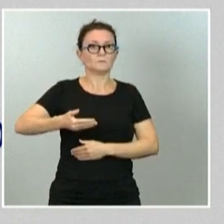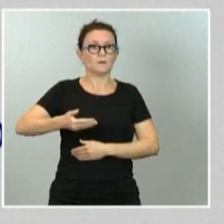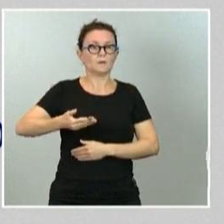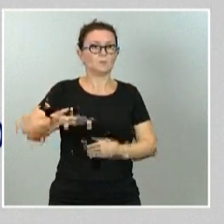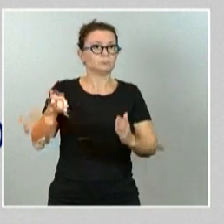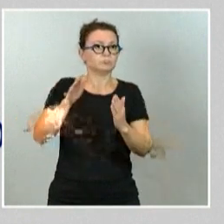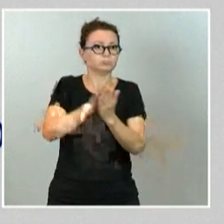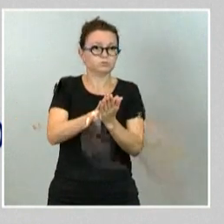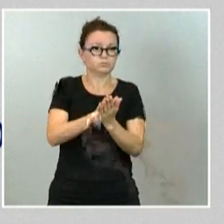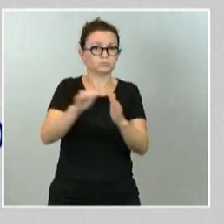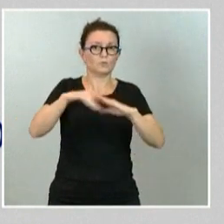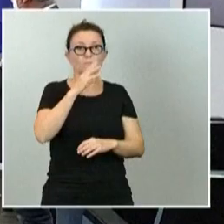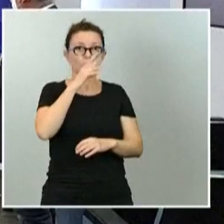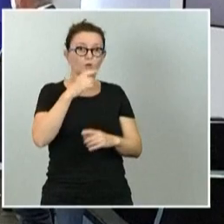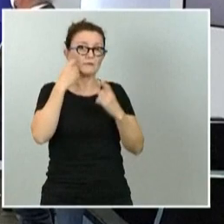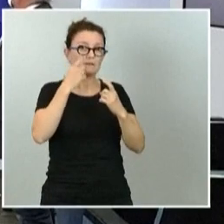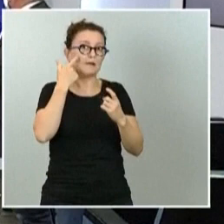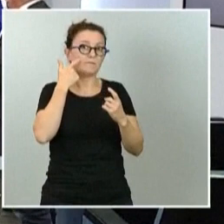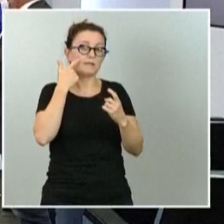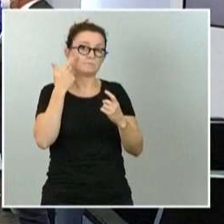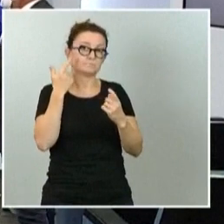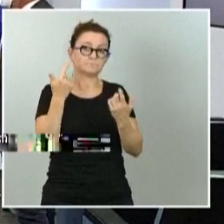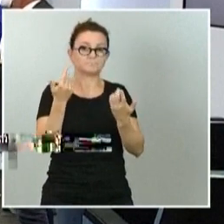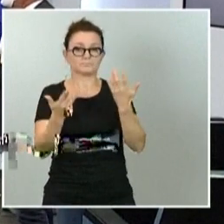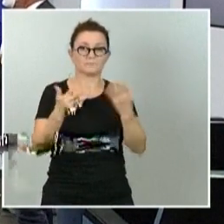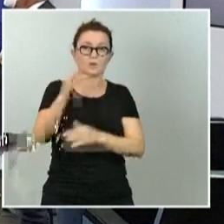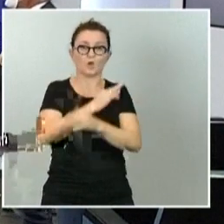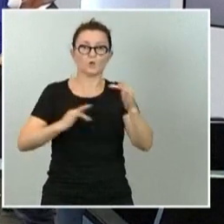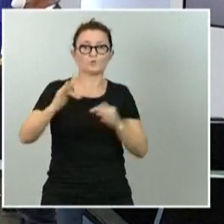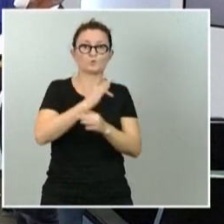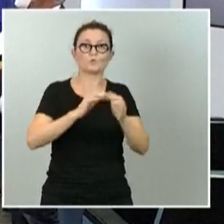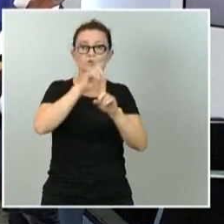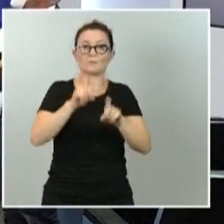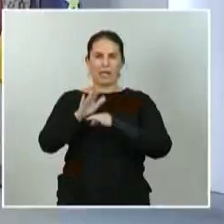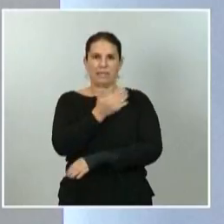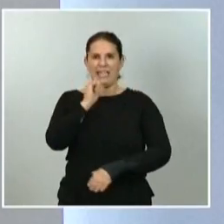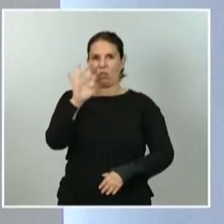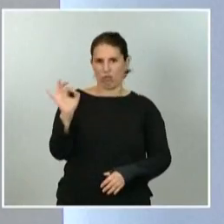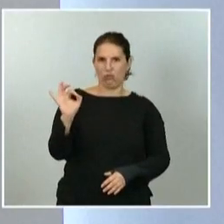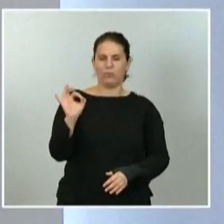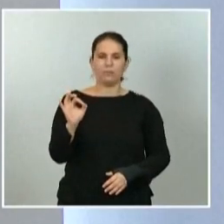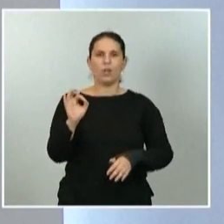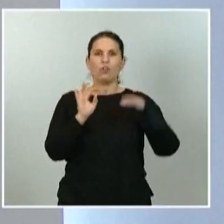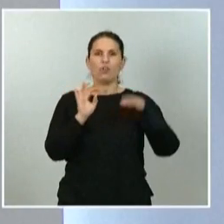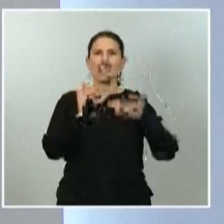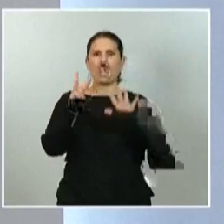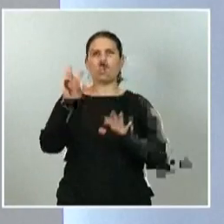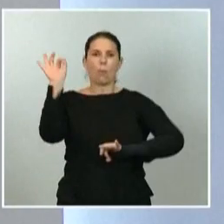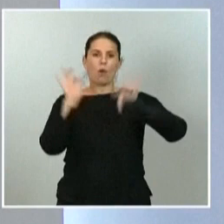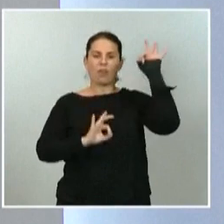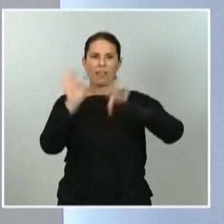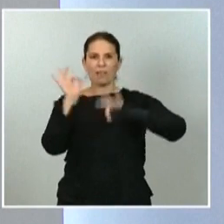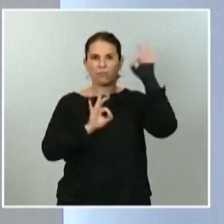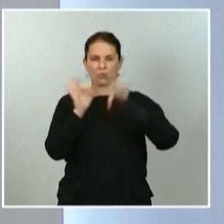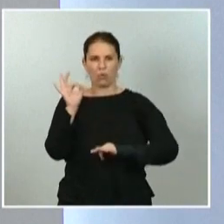llegará al 7,7% del PIB. El dato positivo anunciado por la ministra de Asuntos Económicos tras el Consejo de Ministros